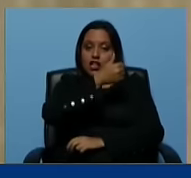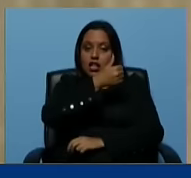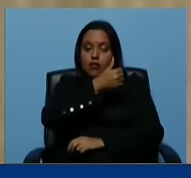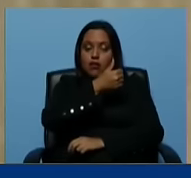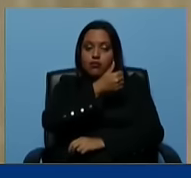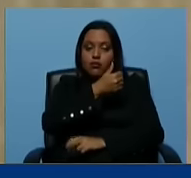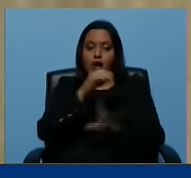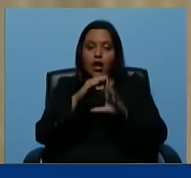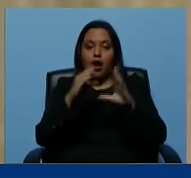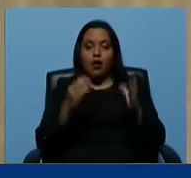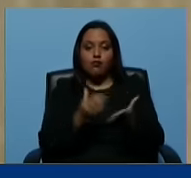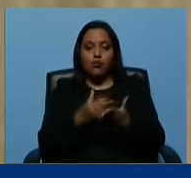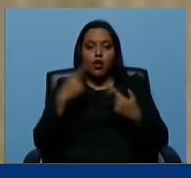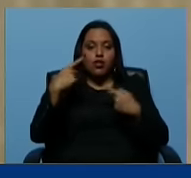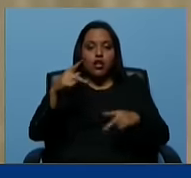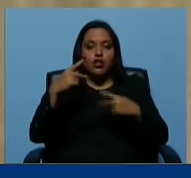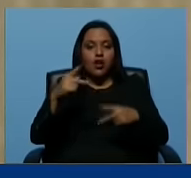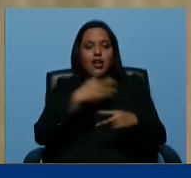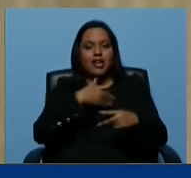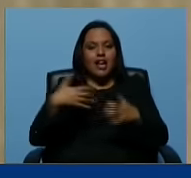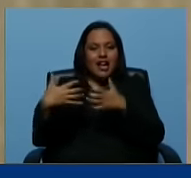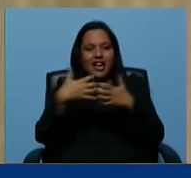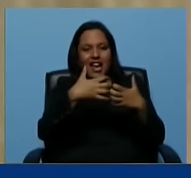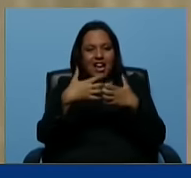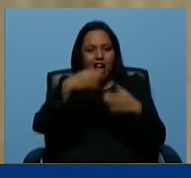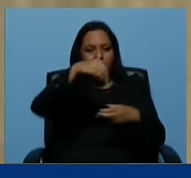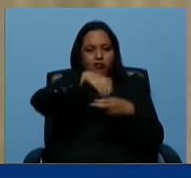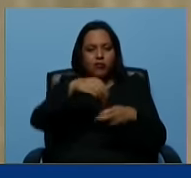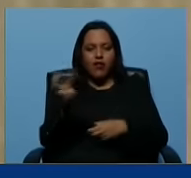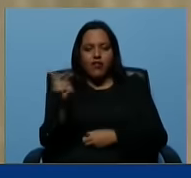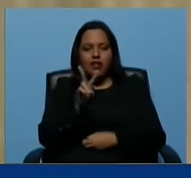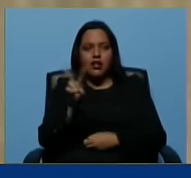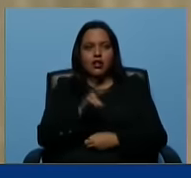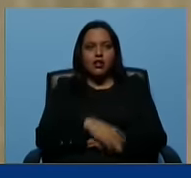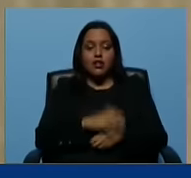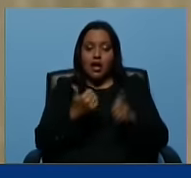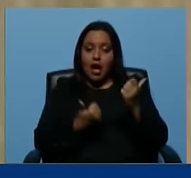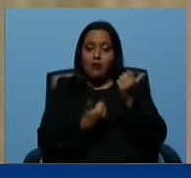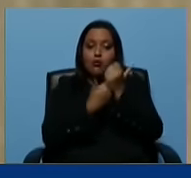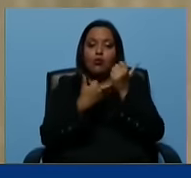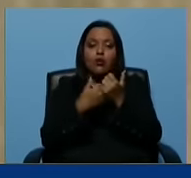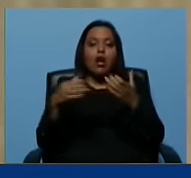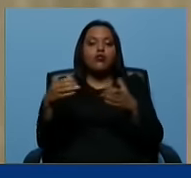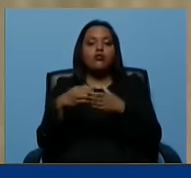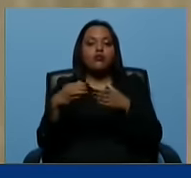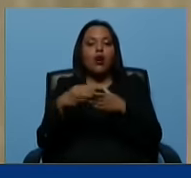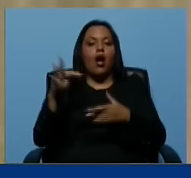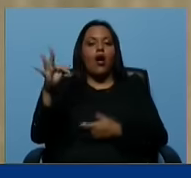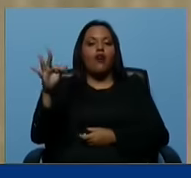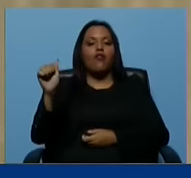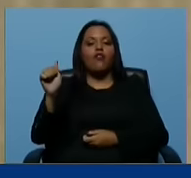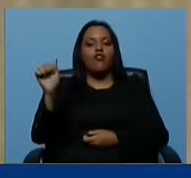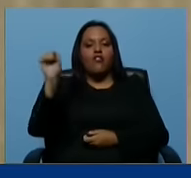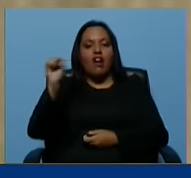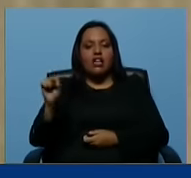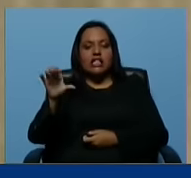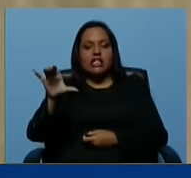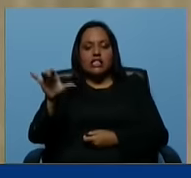TikTok a nivel mundial de querer la guerra civil en Venezuela, de apoyar el fascismo en América Latina y en el mundo.